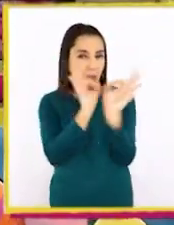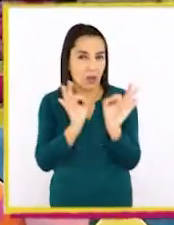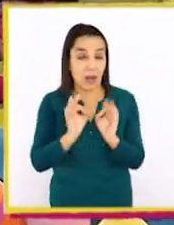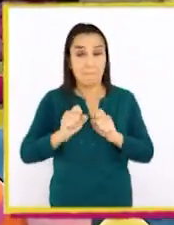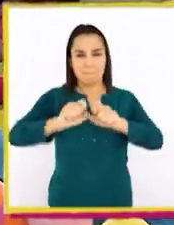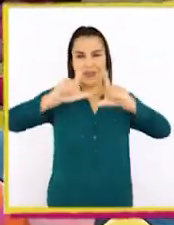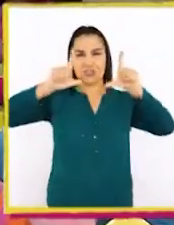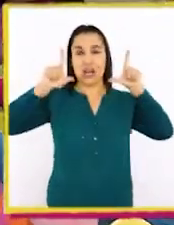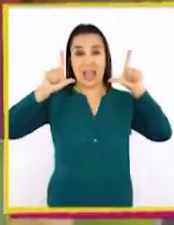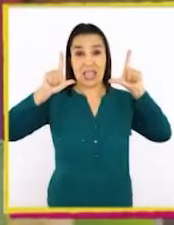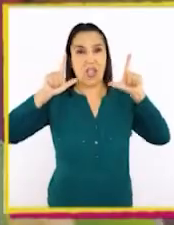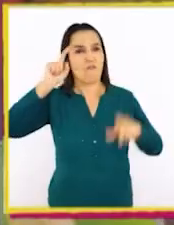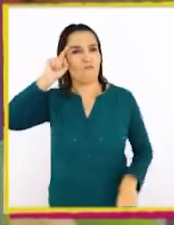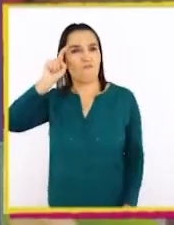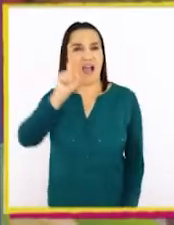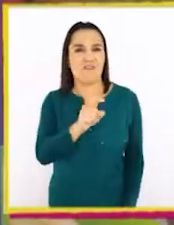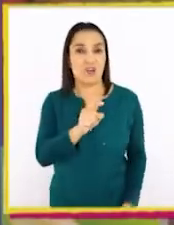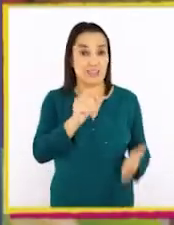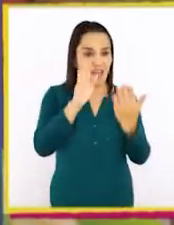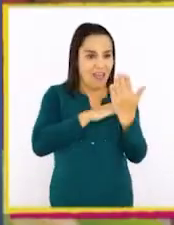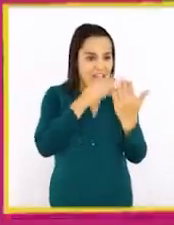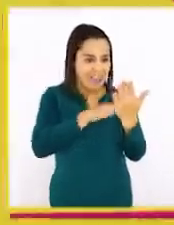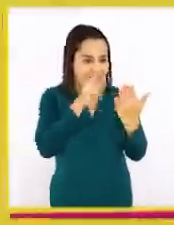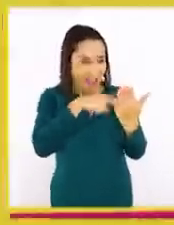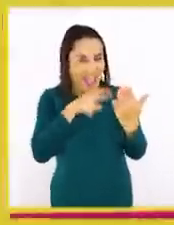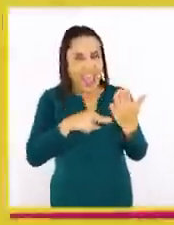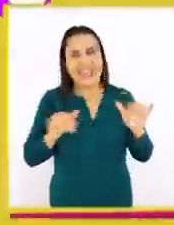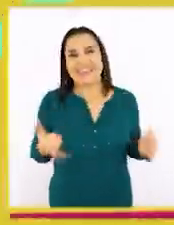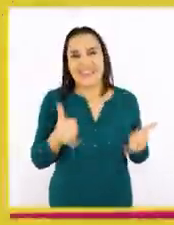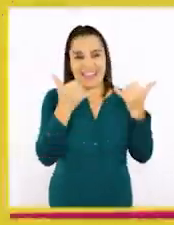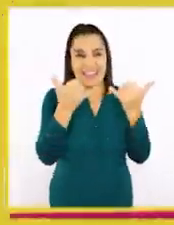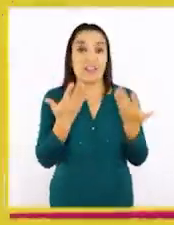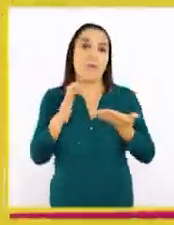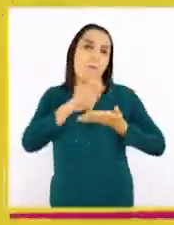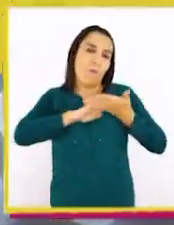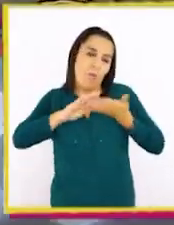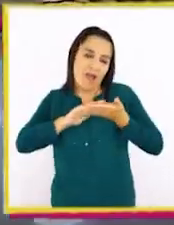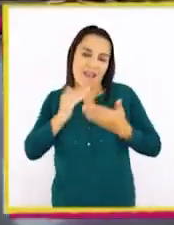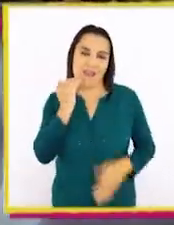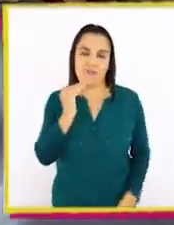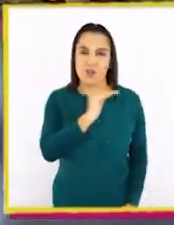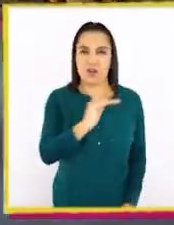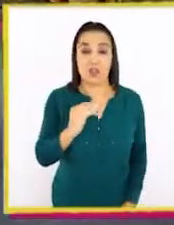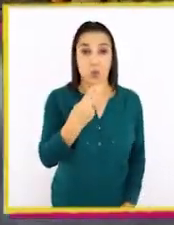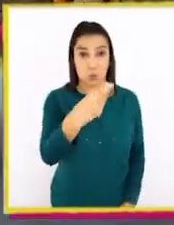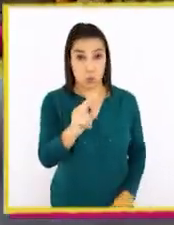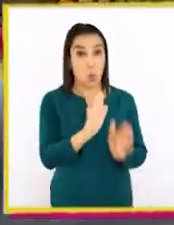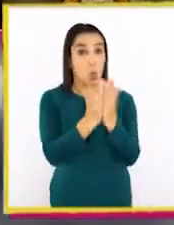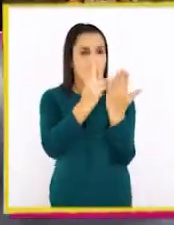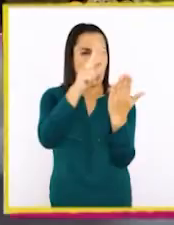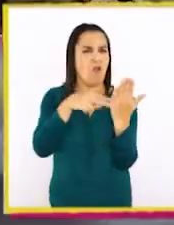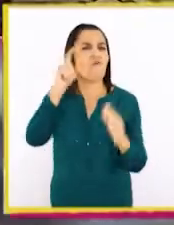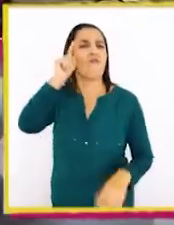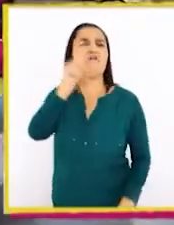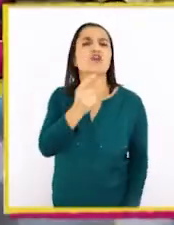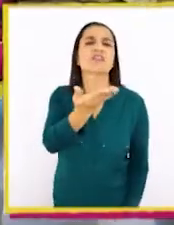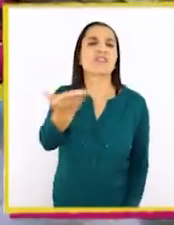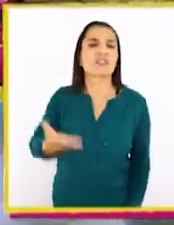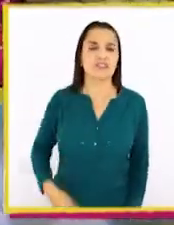son tus personajes favoritos y las partes que más te entretuvieron. Por ejemplo, niños, ¿cuáles son sus lecturas favoritas?